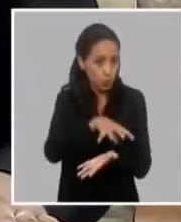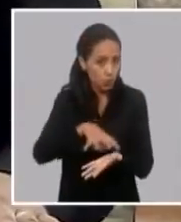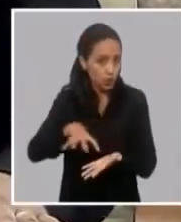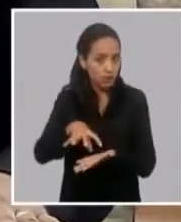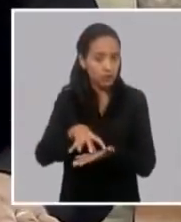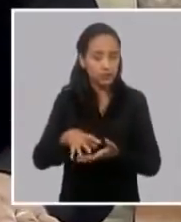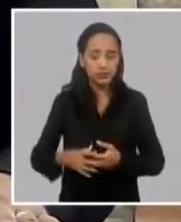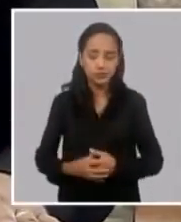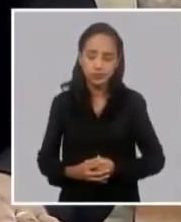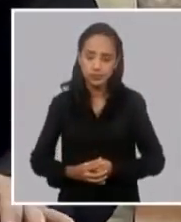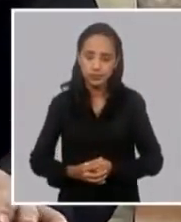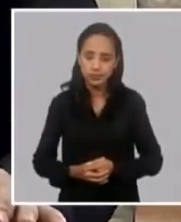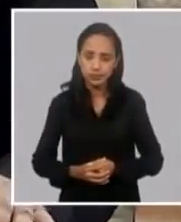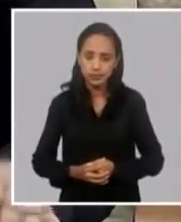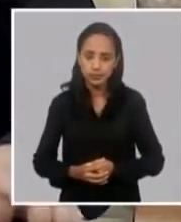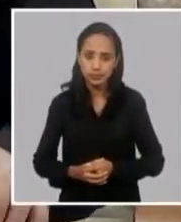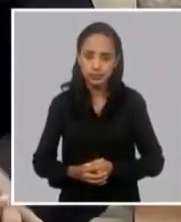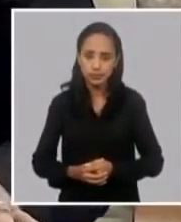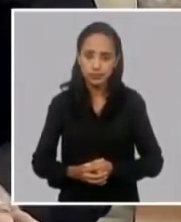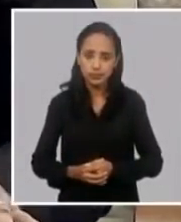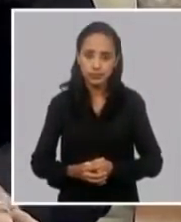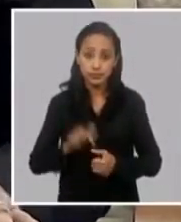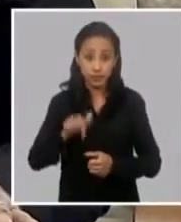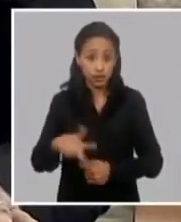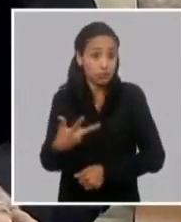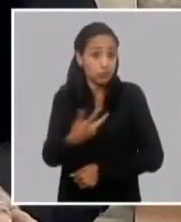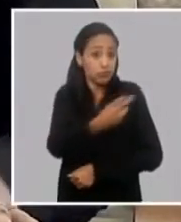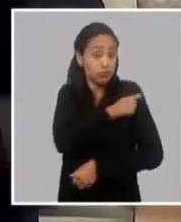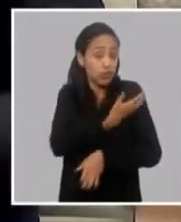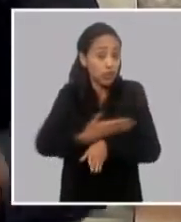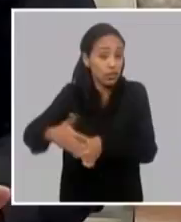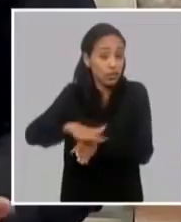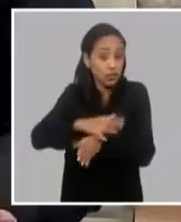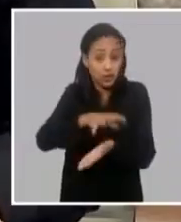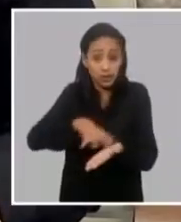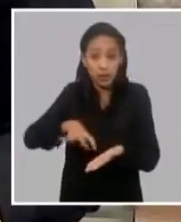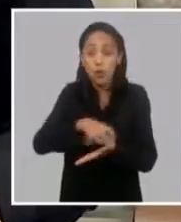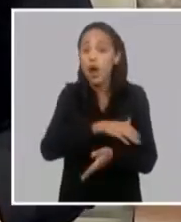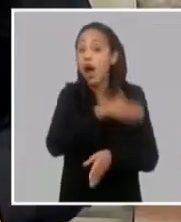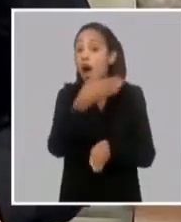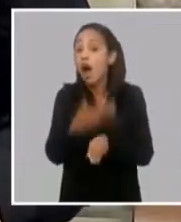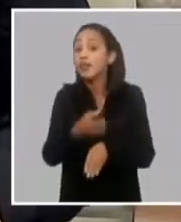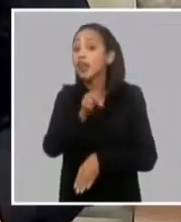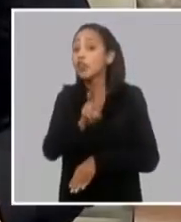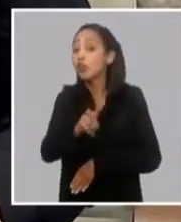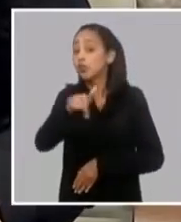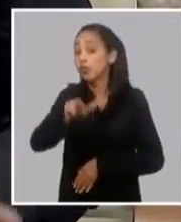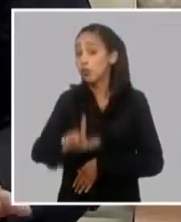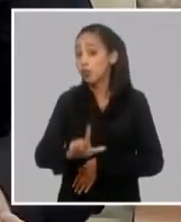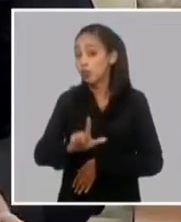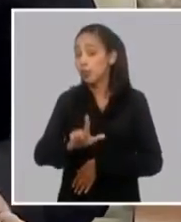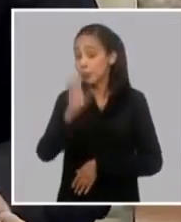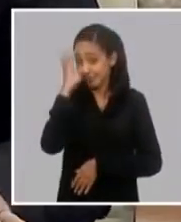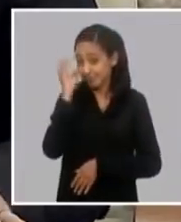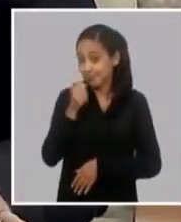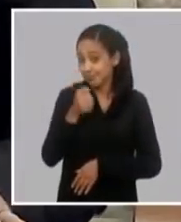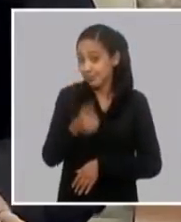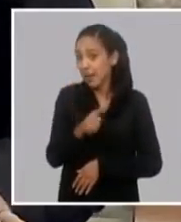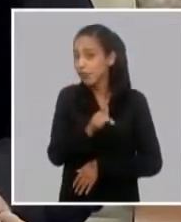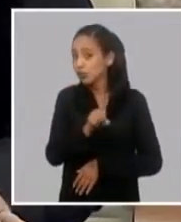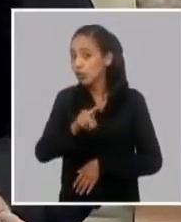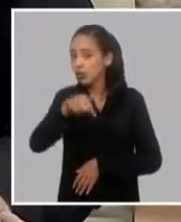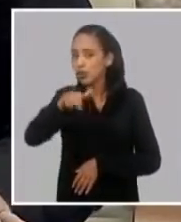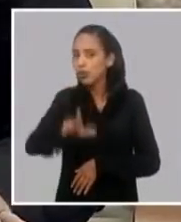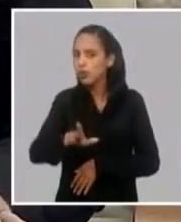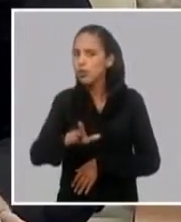esta intervención sanitaria en los diferentes territorios, hasta el 12 de junio, para que tengamos una idea clara, hasta el 12 de junio,